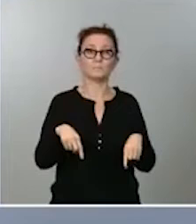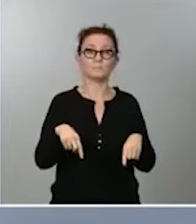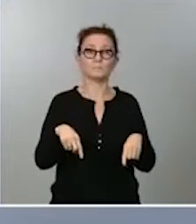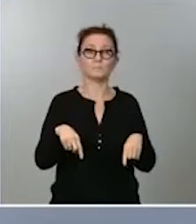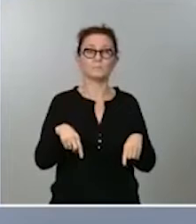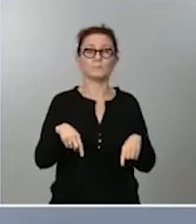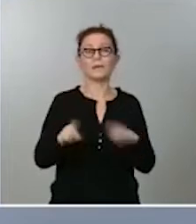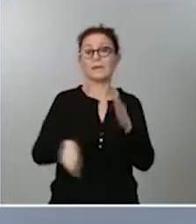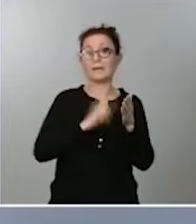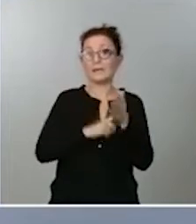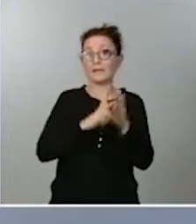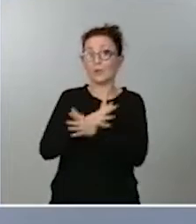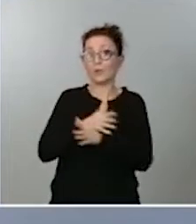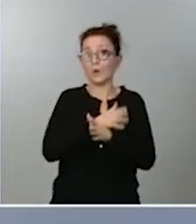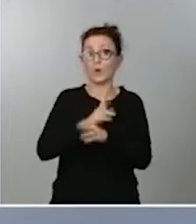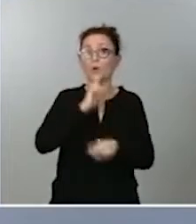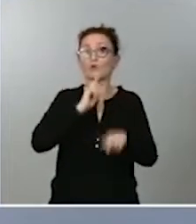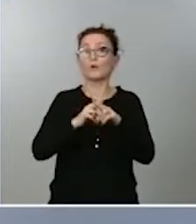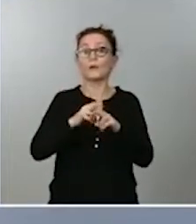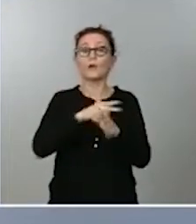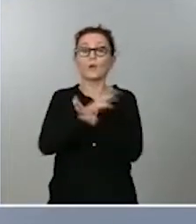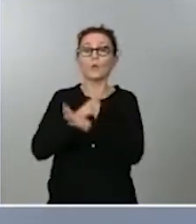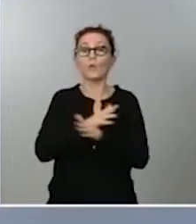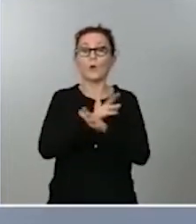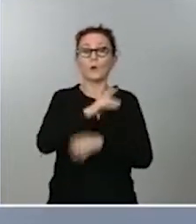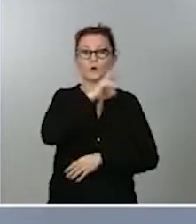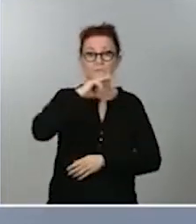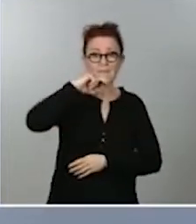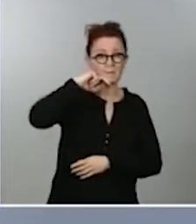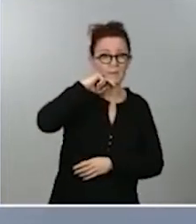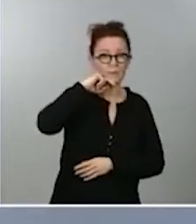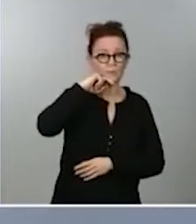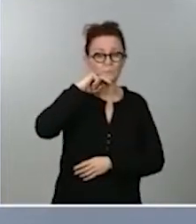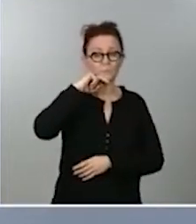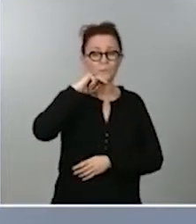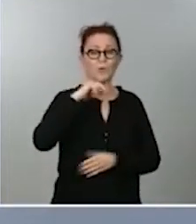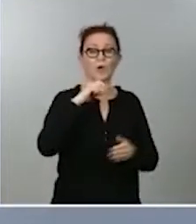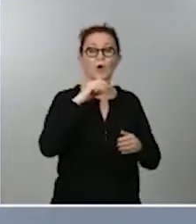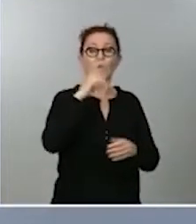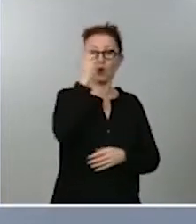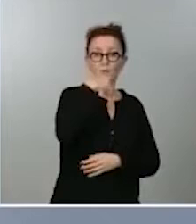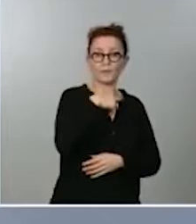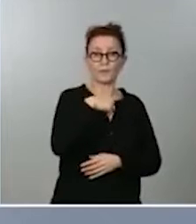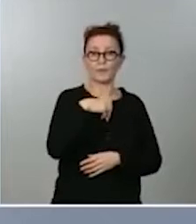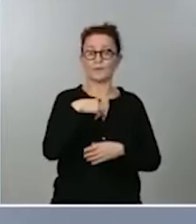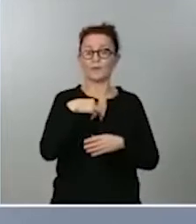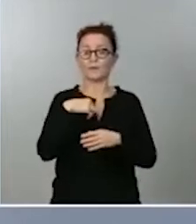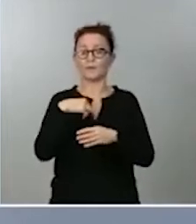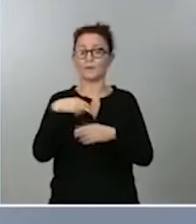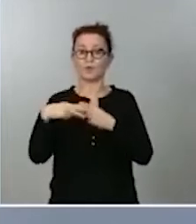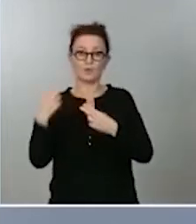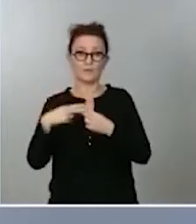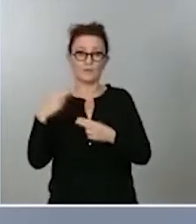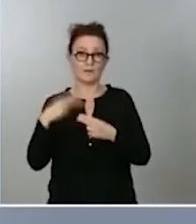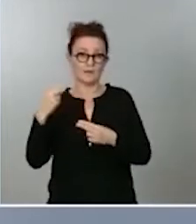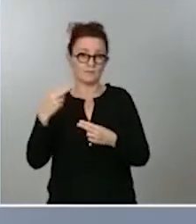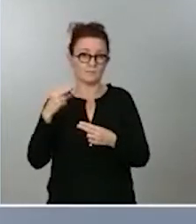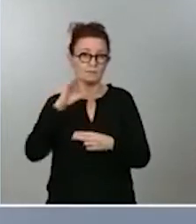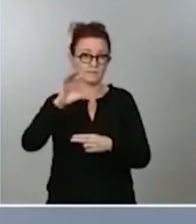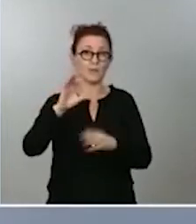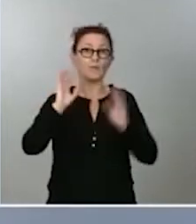del juego, el juego reservado, es decir, a ONCE y a loterías del Estado. Lo que ocurre es que, como una buena política pública,